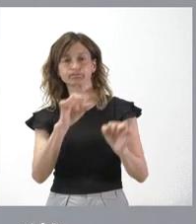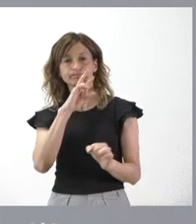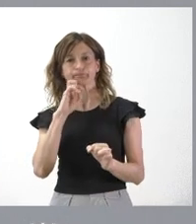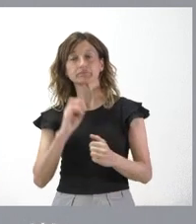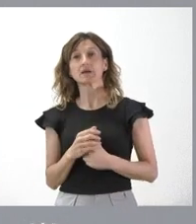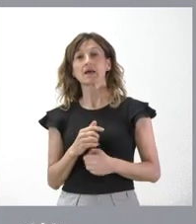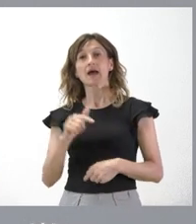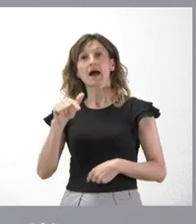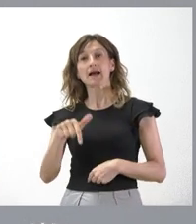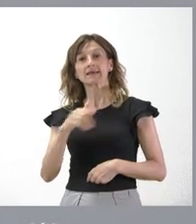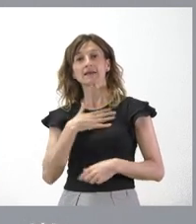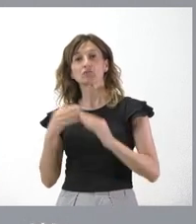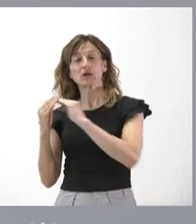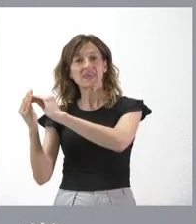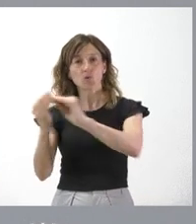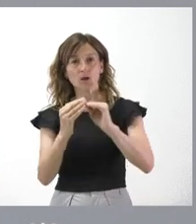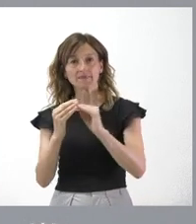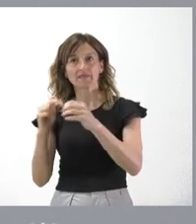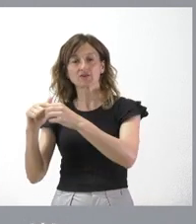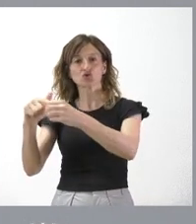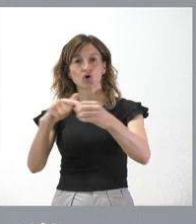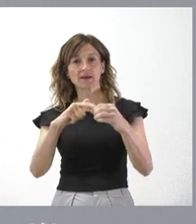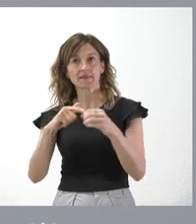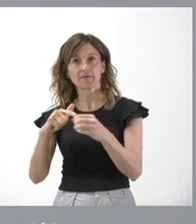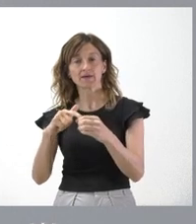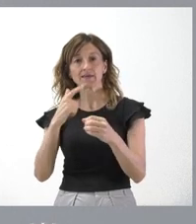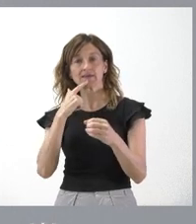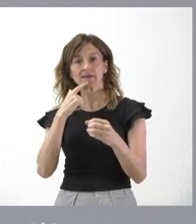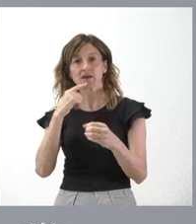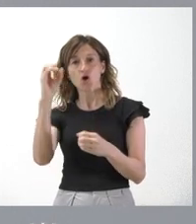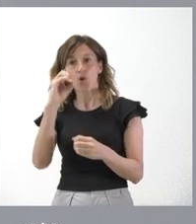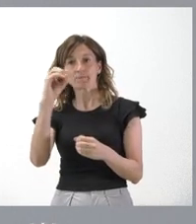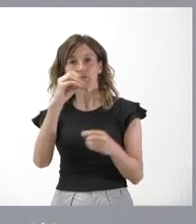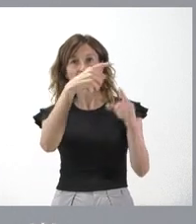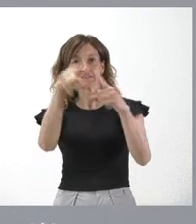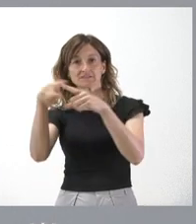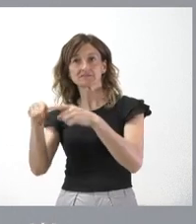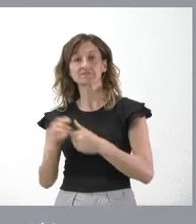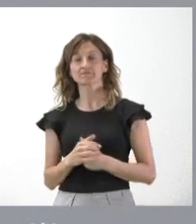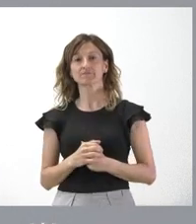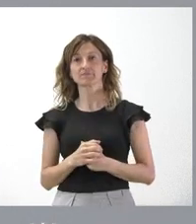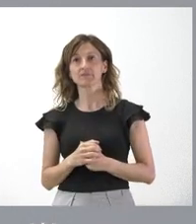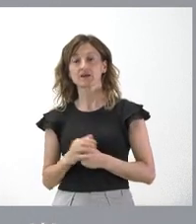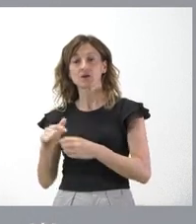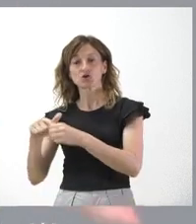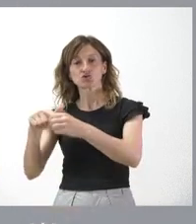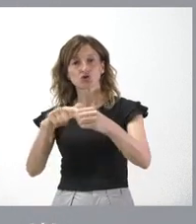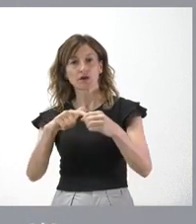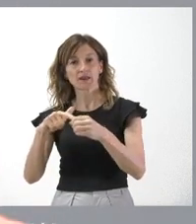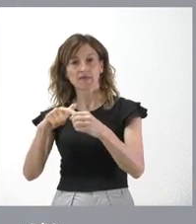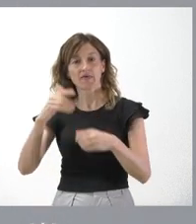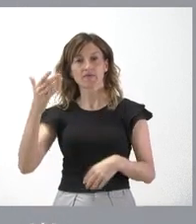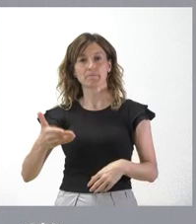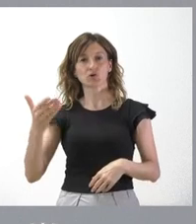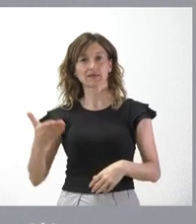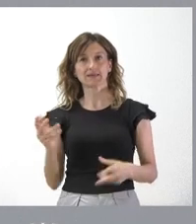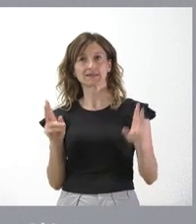defendiendo es igualdad, solidaridad y multilateralidad. Si creemos que la solidaridad es un elemento básico en el aspecto que hemos dicho